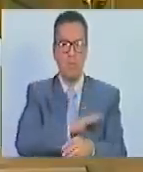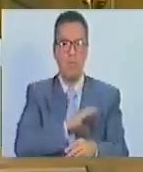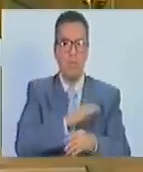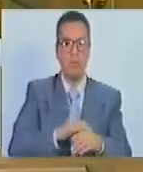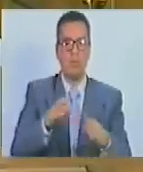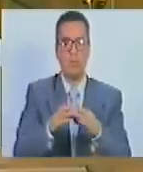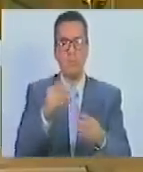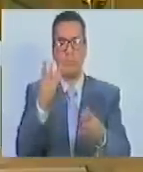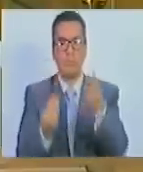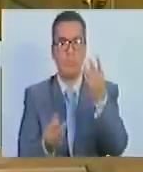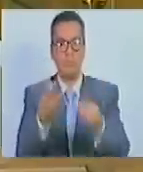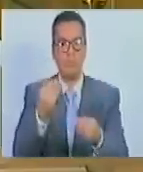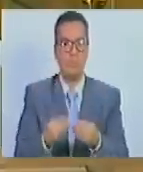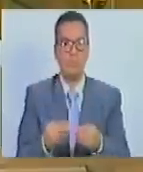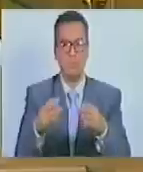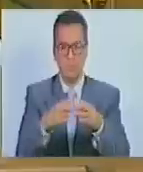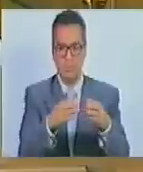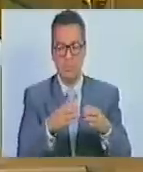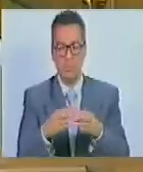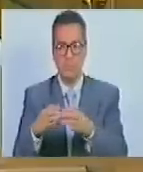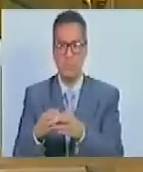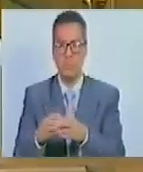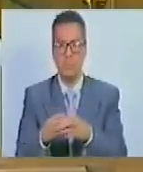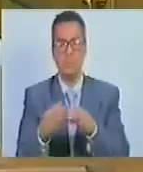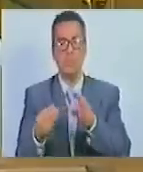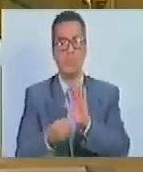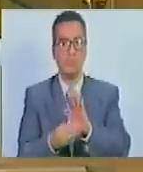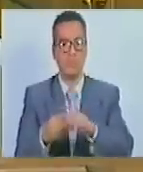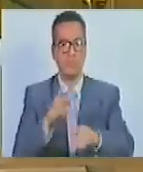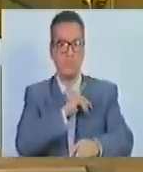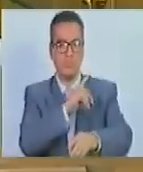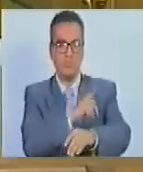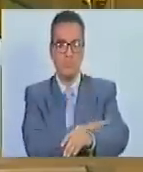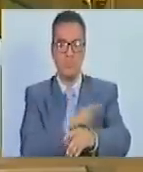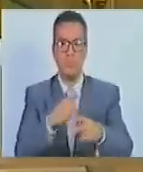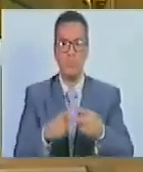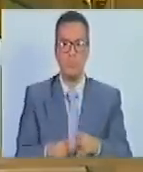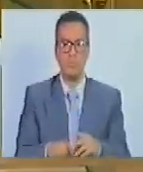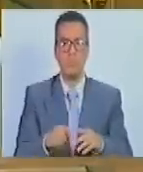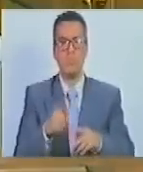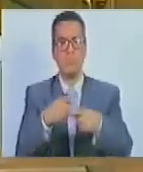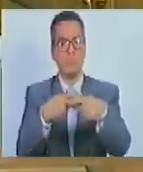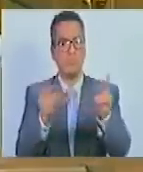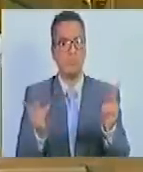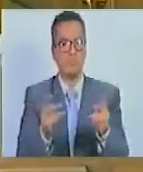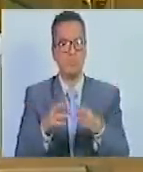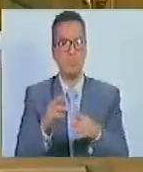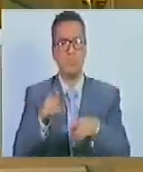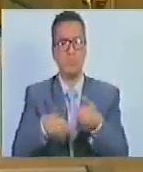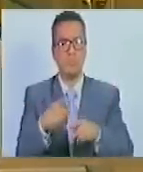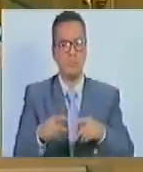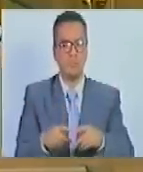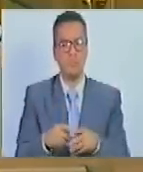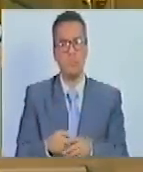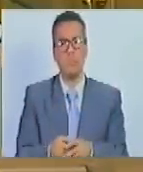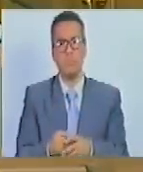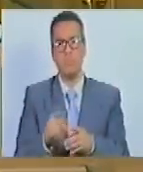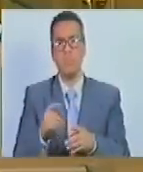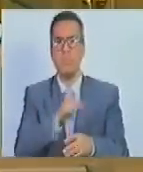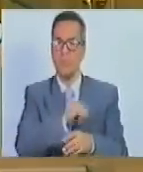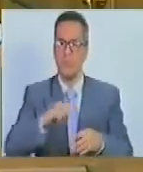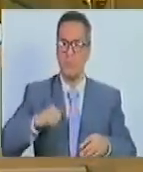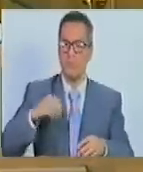Consejo Comunal, las organizaciones e instancias del poder popular, el poder público o el sector privado que puedan